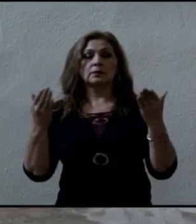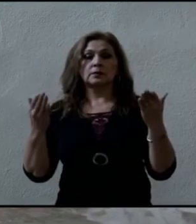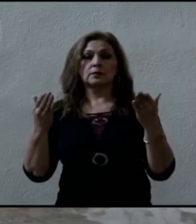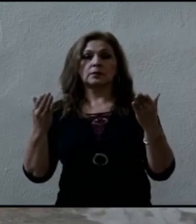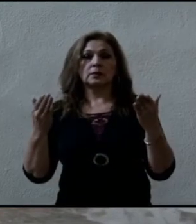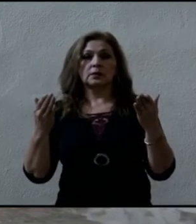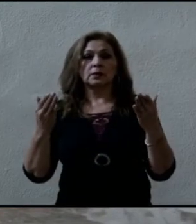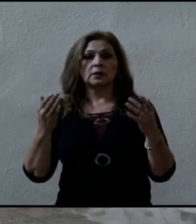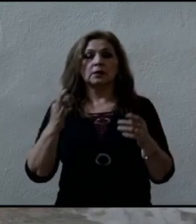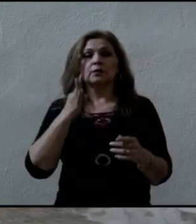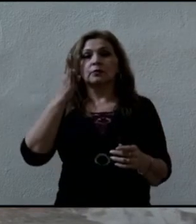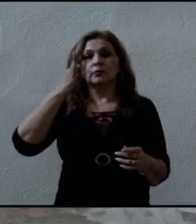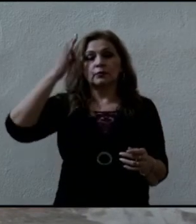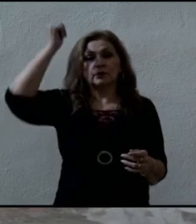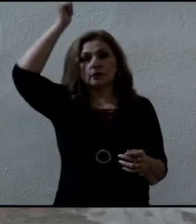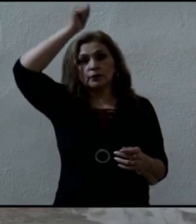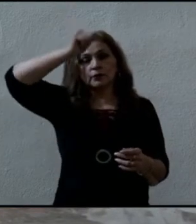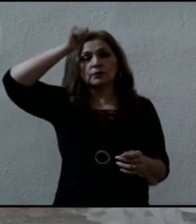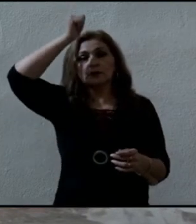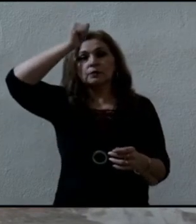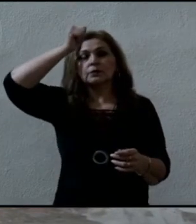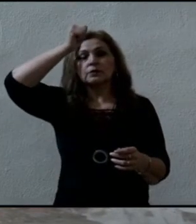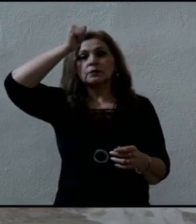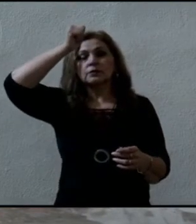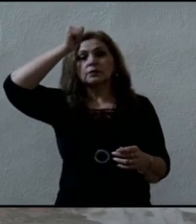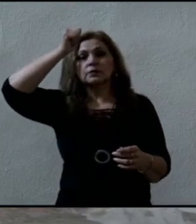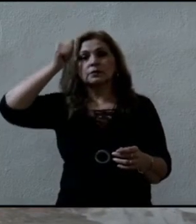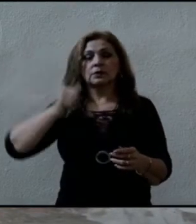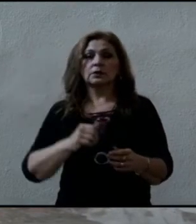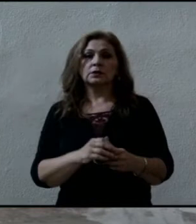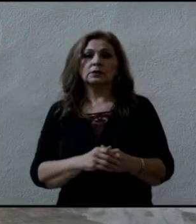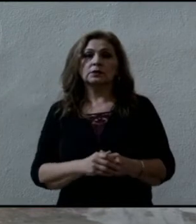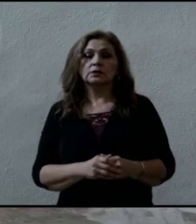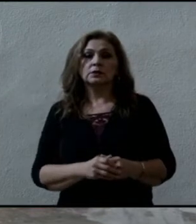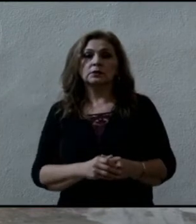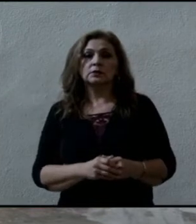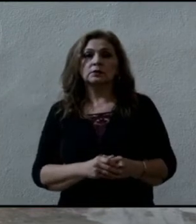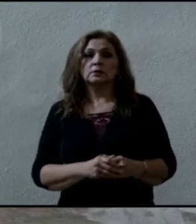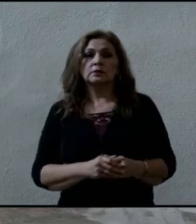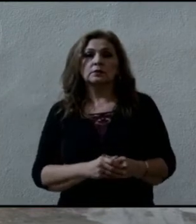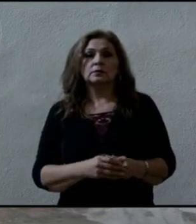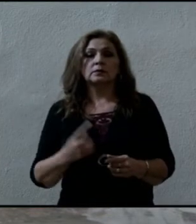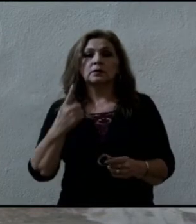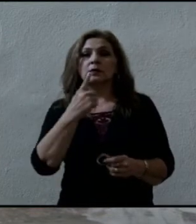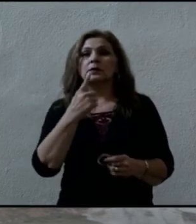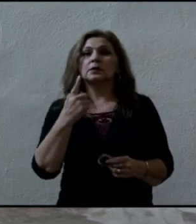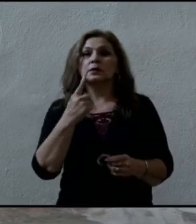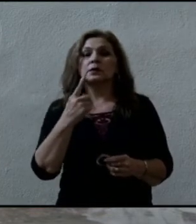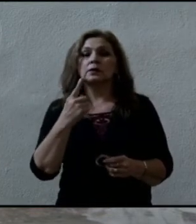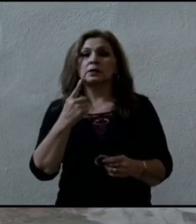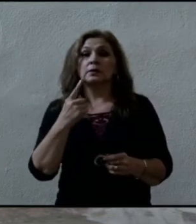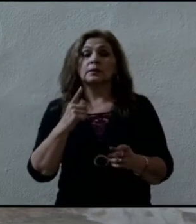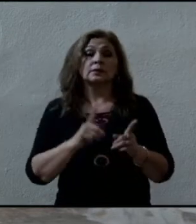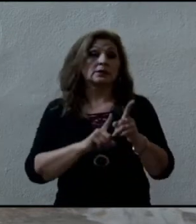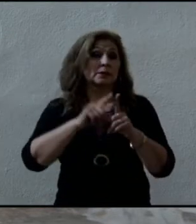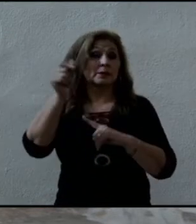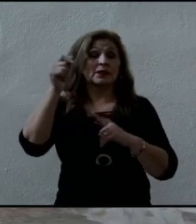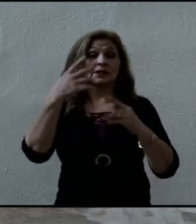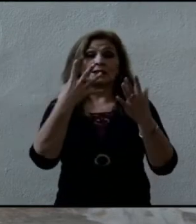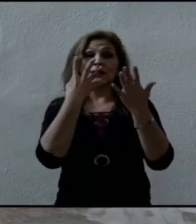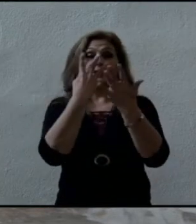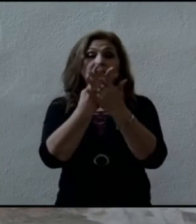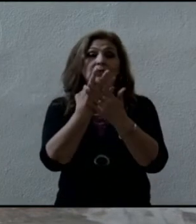y realizará su ministerio sacerdotal en uno de los cerezos de Monterrey.